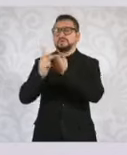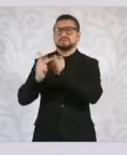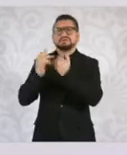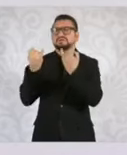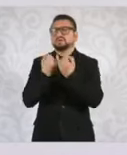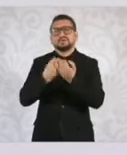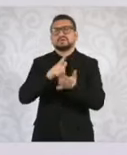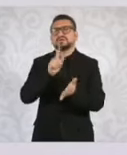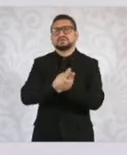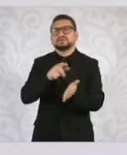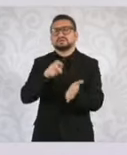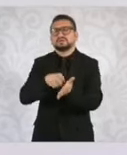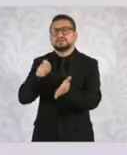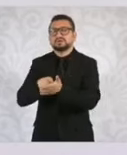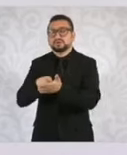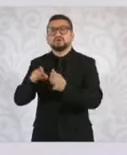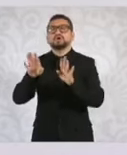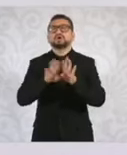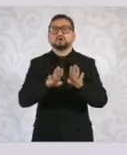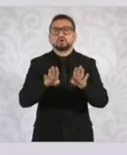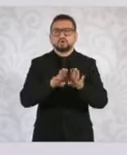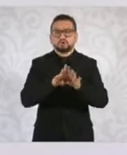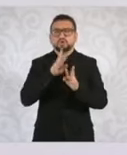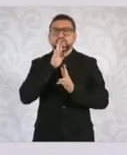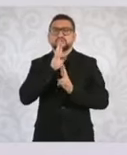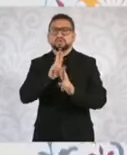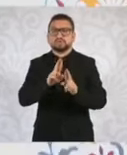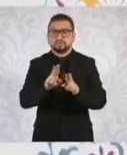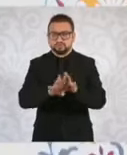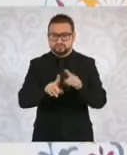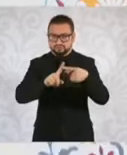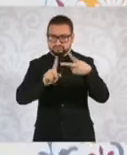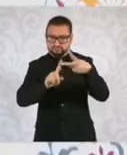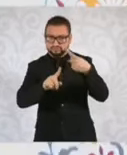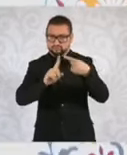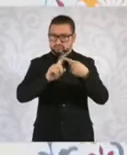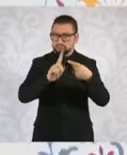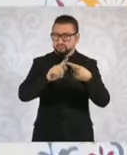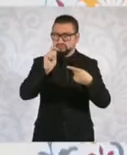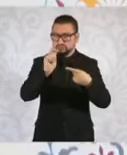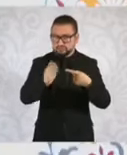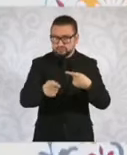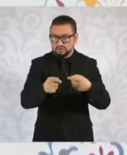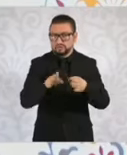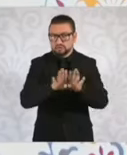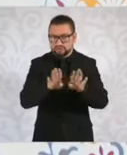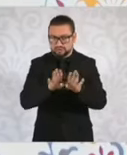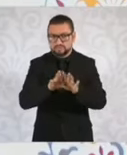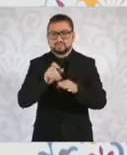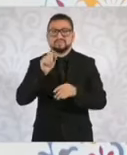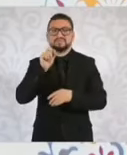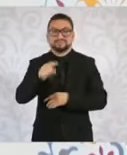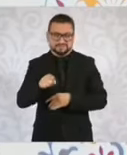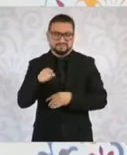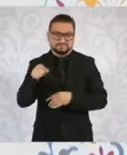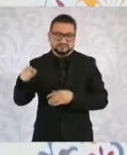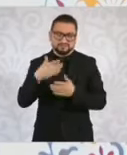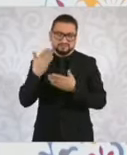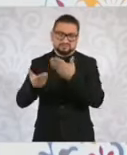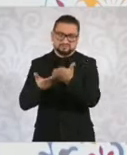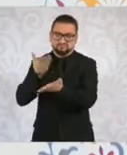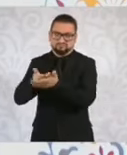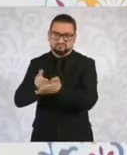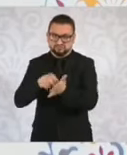y para resolverlos hay dos maneras. Una, una forma legislativa, como la que se tomó en la reforma